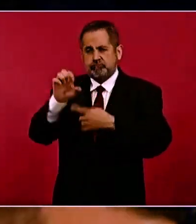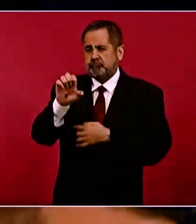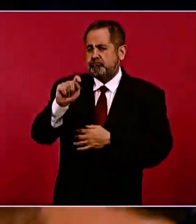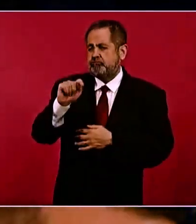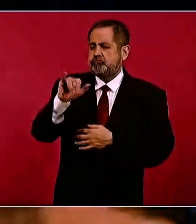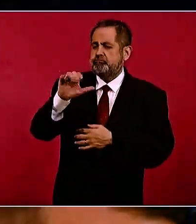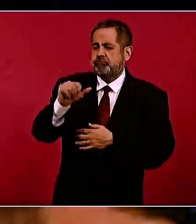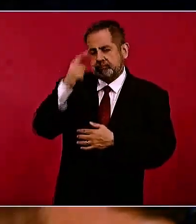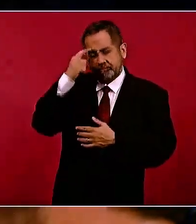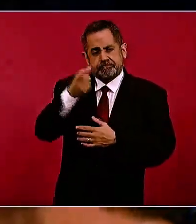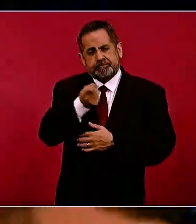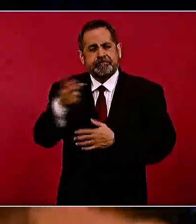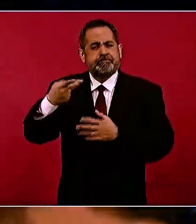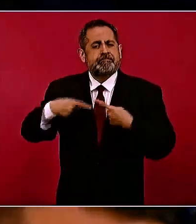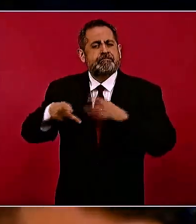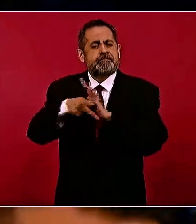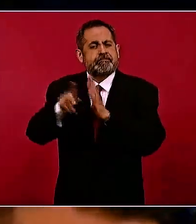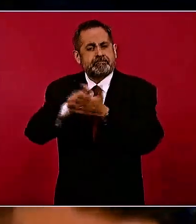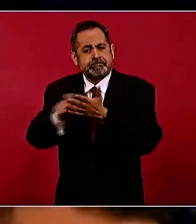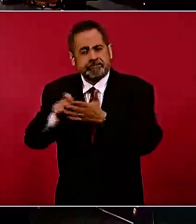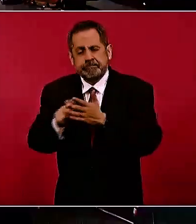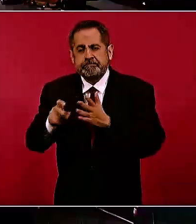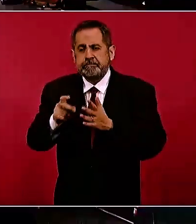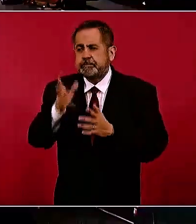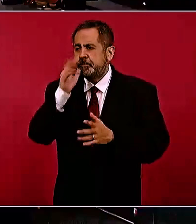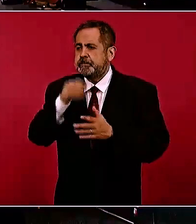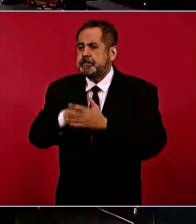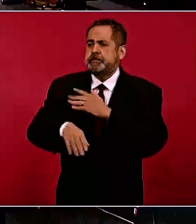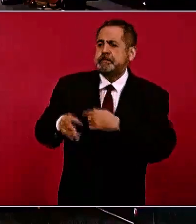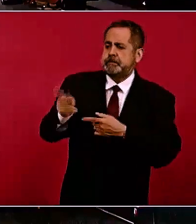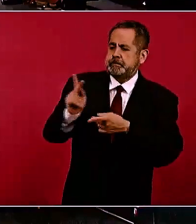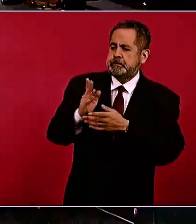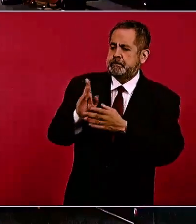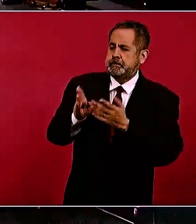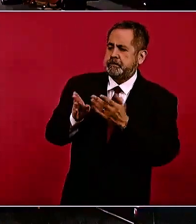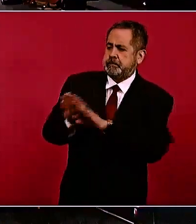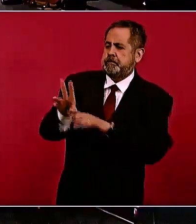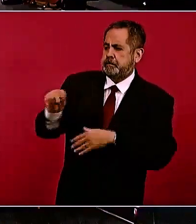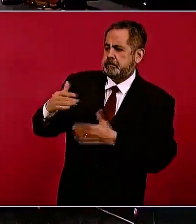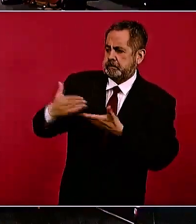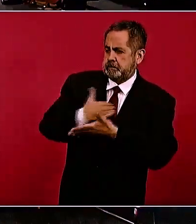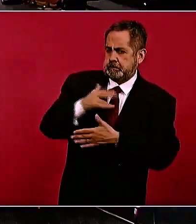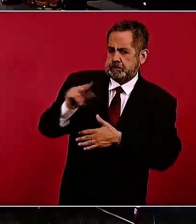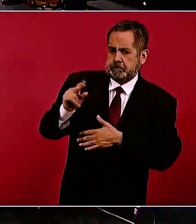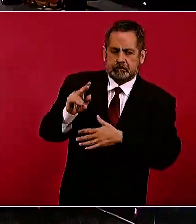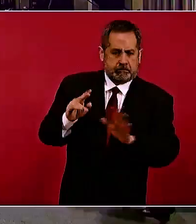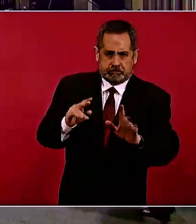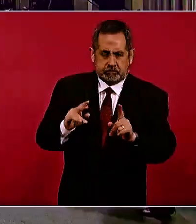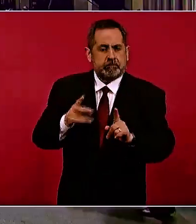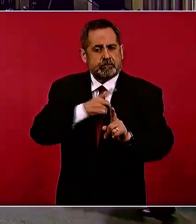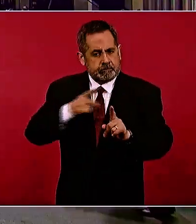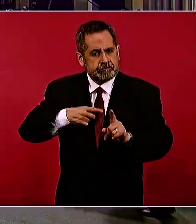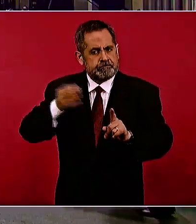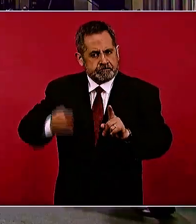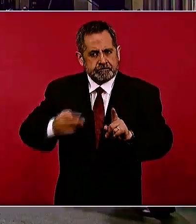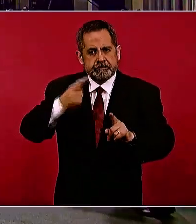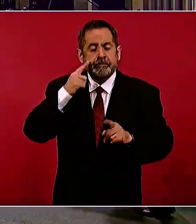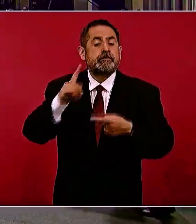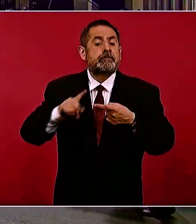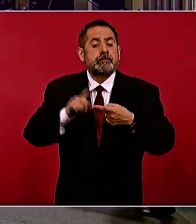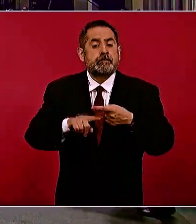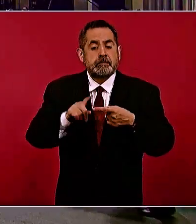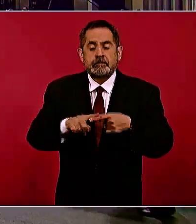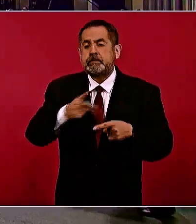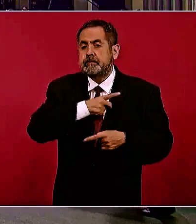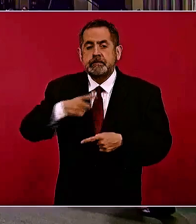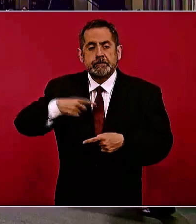periodística que no pueden ser, que no podemos renunciar a ellos, son irrenunciables. Uno de ellos es la búsqueda de